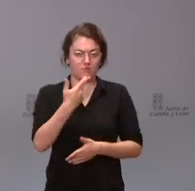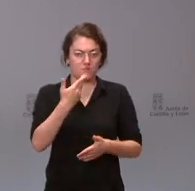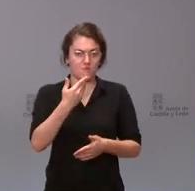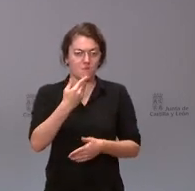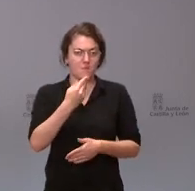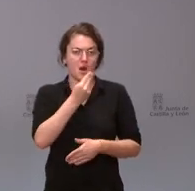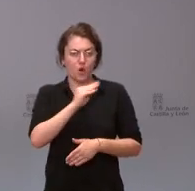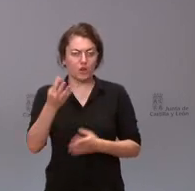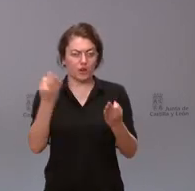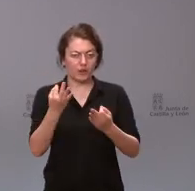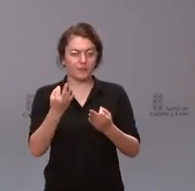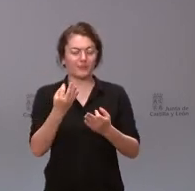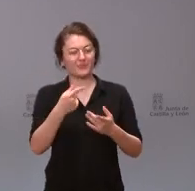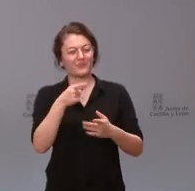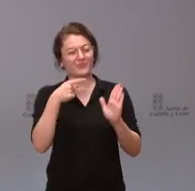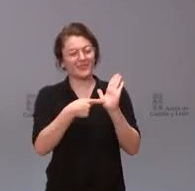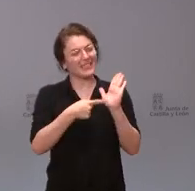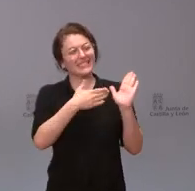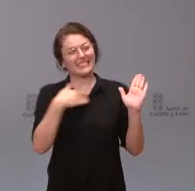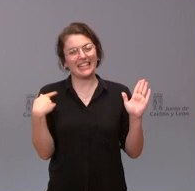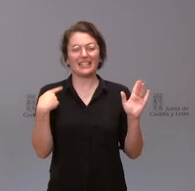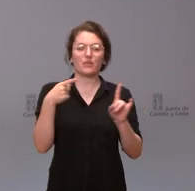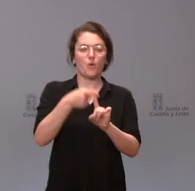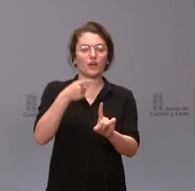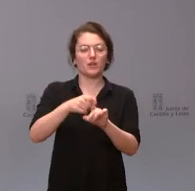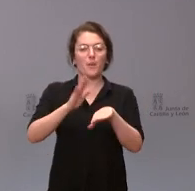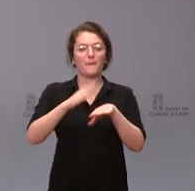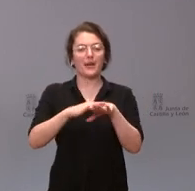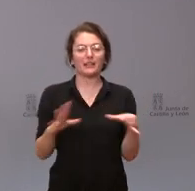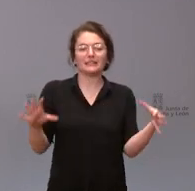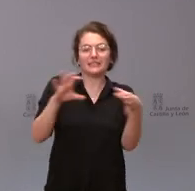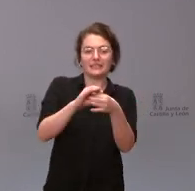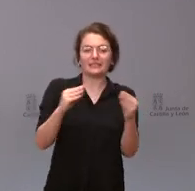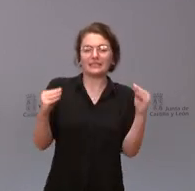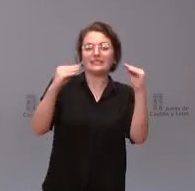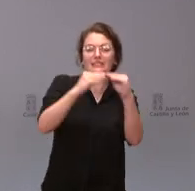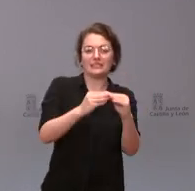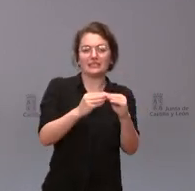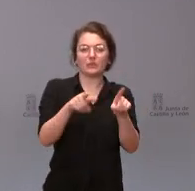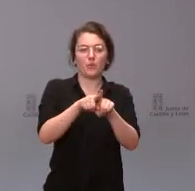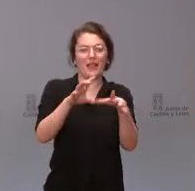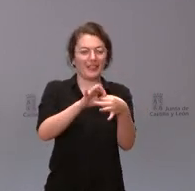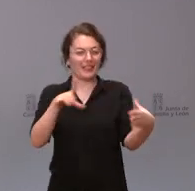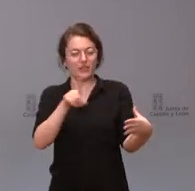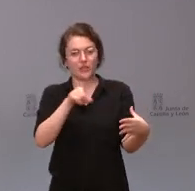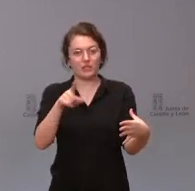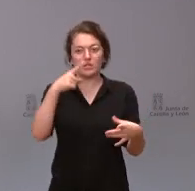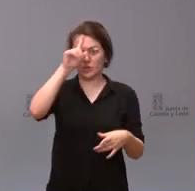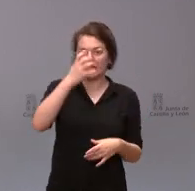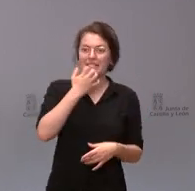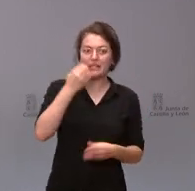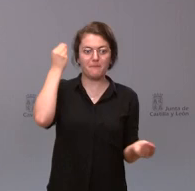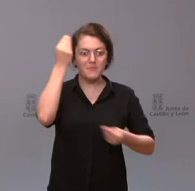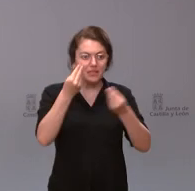quieren que sirva para unir y que no sirva de elemento de división yo no sé si cree usted o si considera o si han detectado